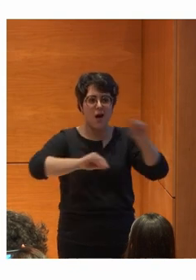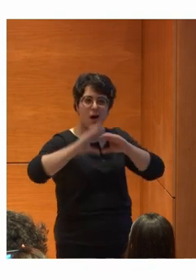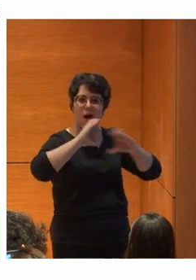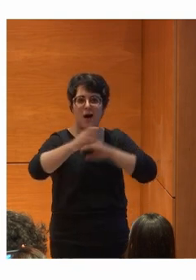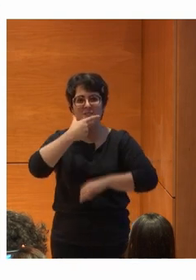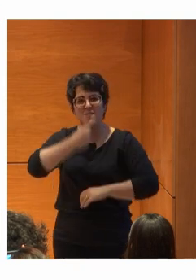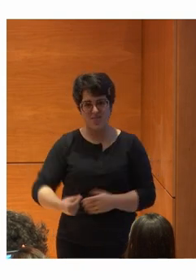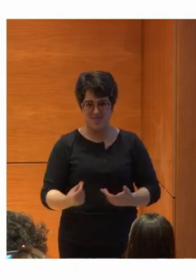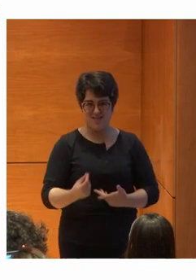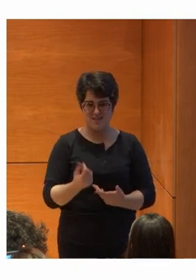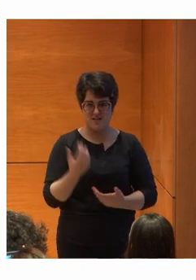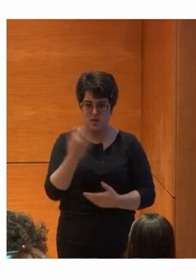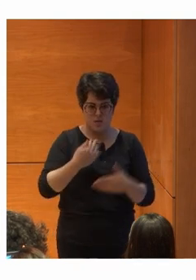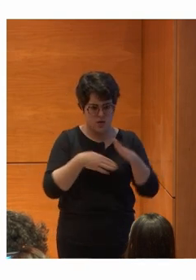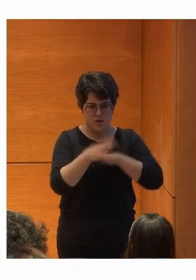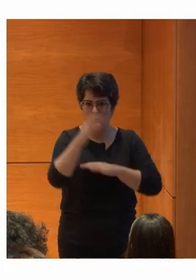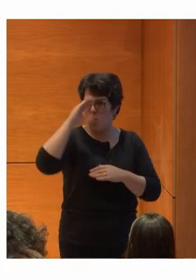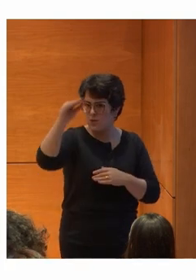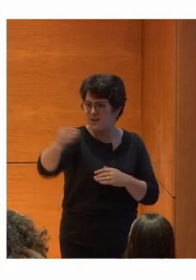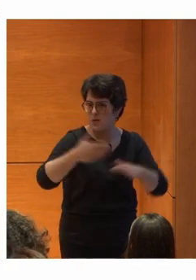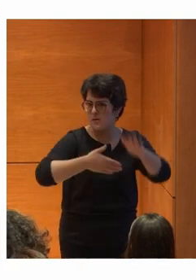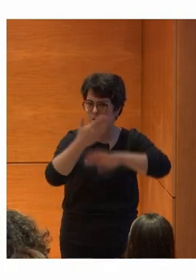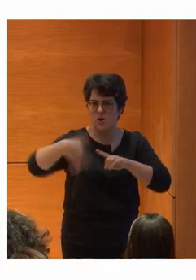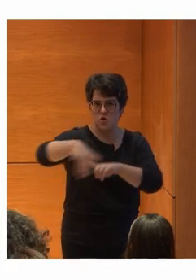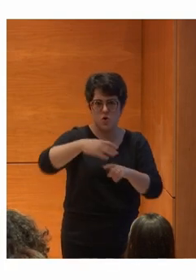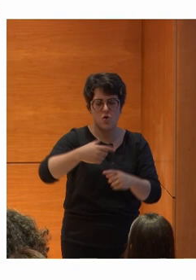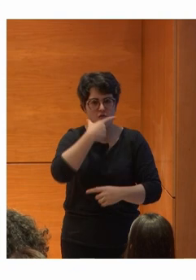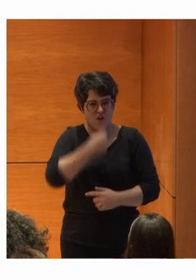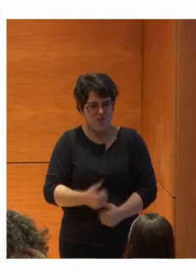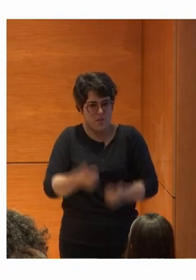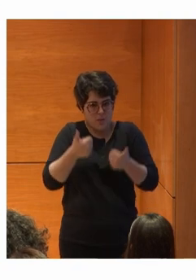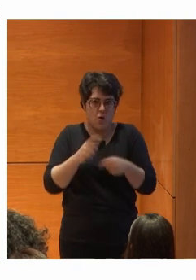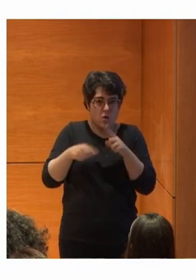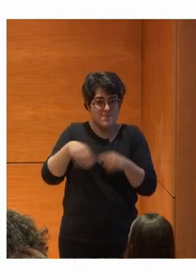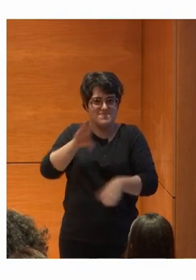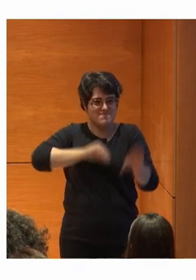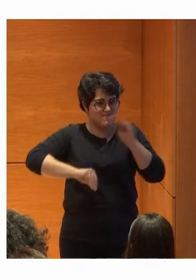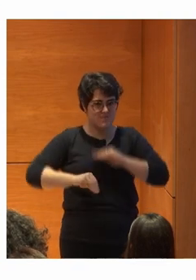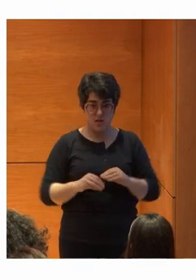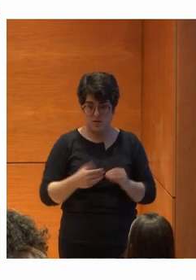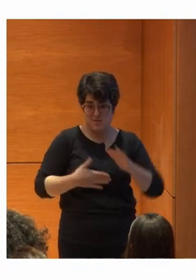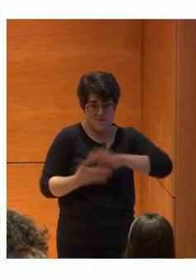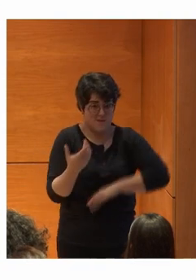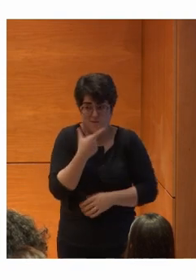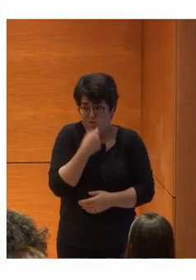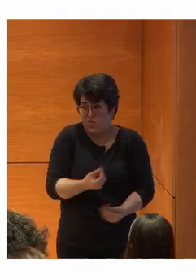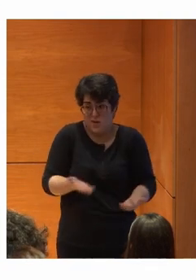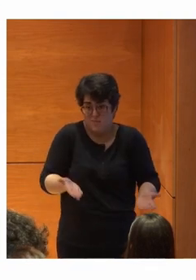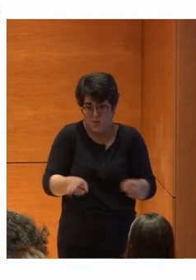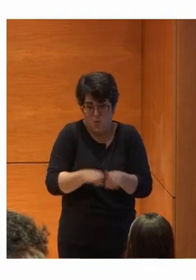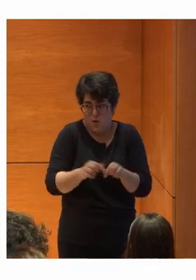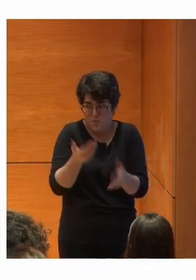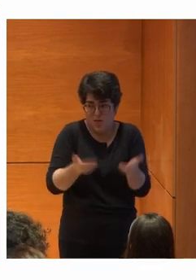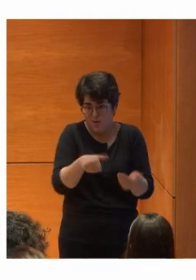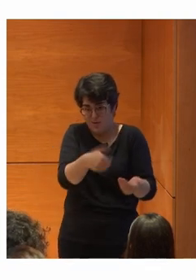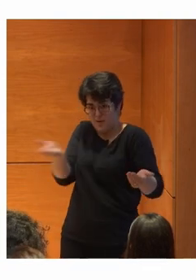Es decir La accesibilidad cognitiva Pretende hacer el mundo Un lugar más fácil de entender Simplemente Es más fácil Esto que Que todo lo